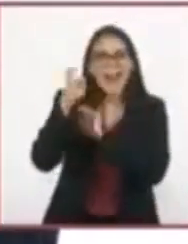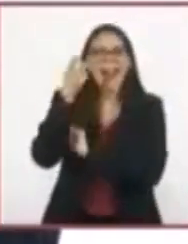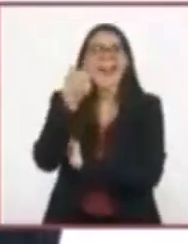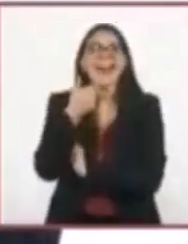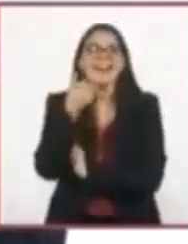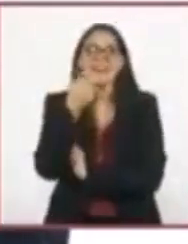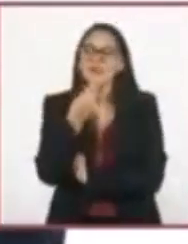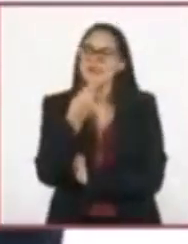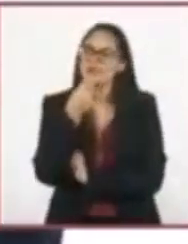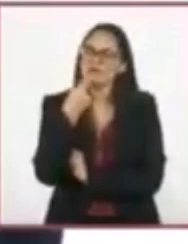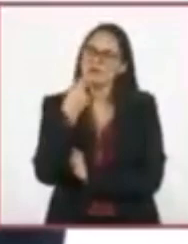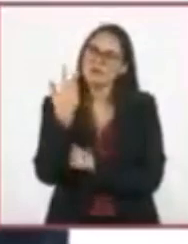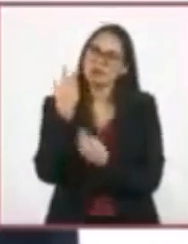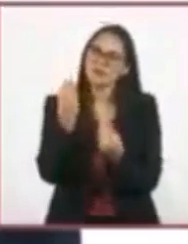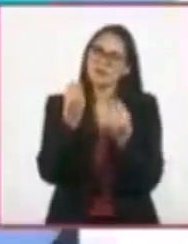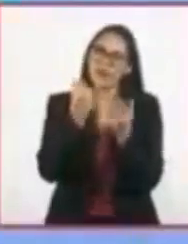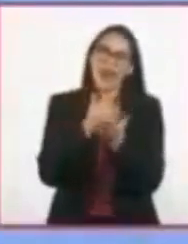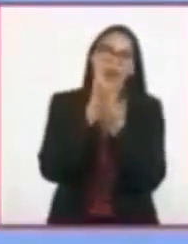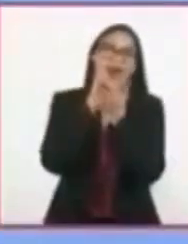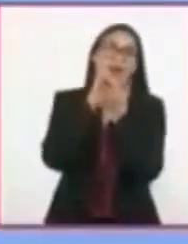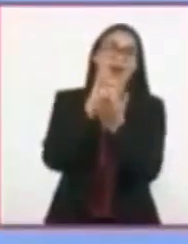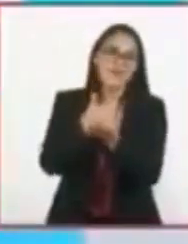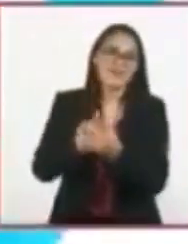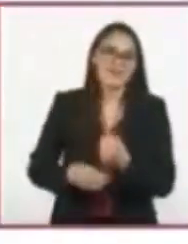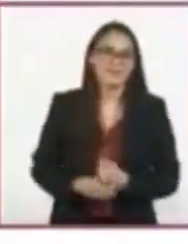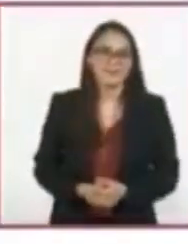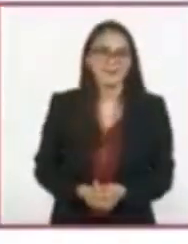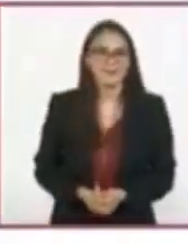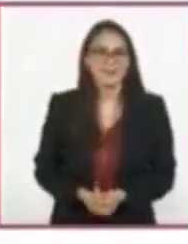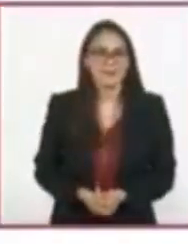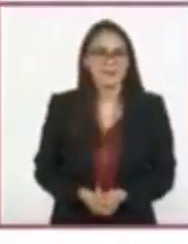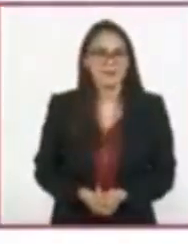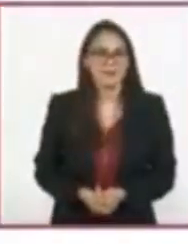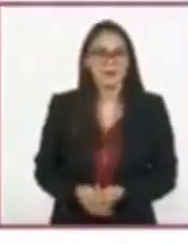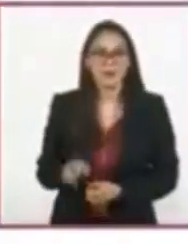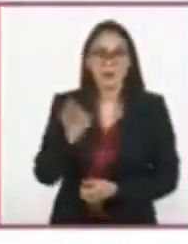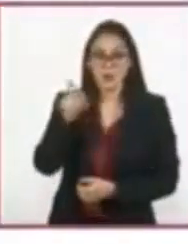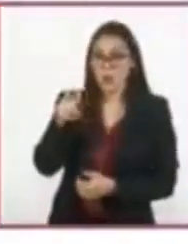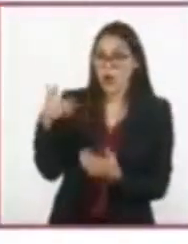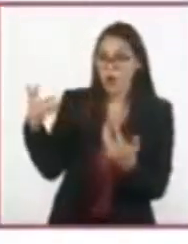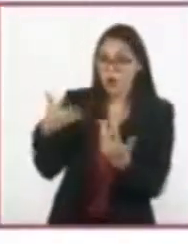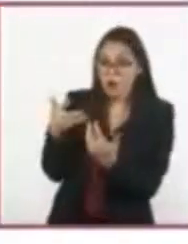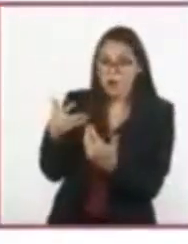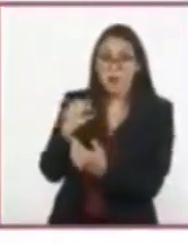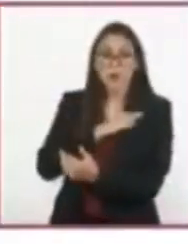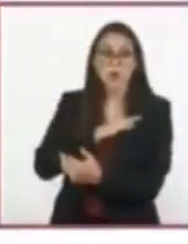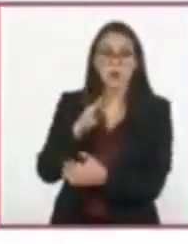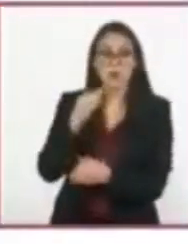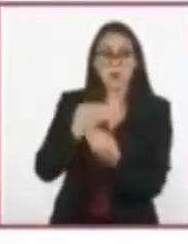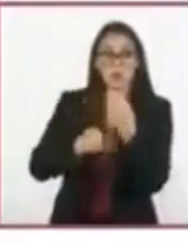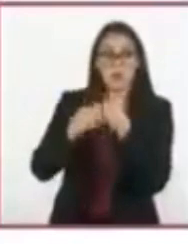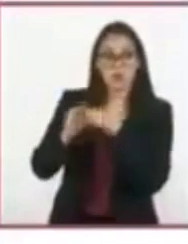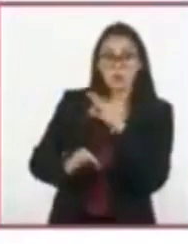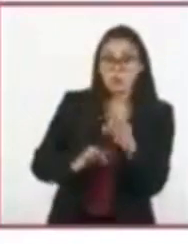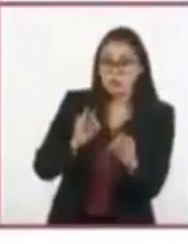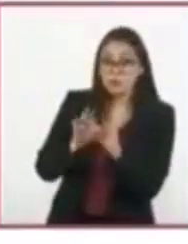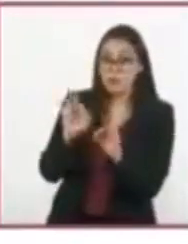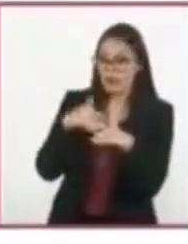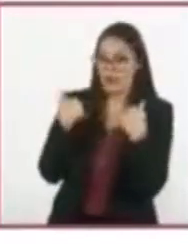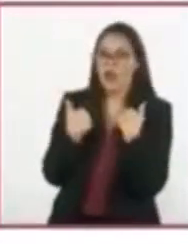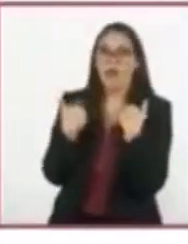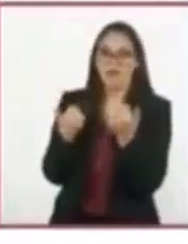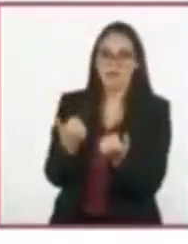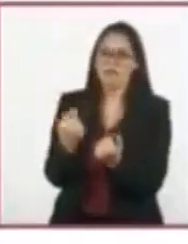una herramienta expresiva más. Pero para hacerlo y lograr que las narraciones y poemas sean comprensibles,